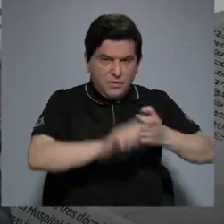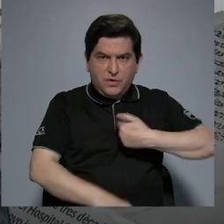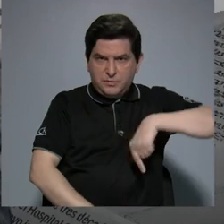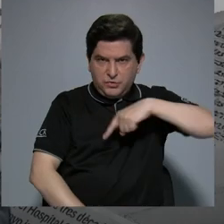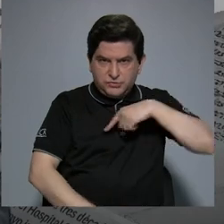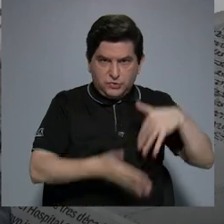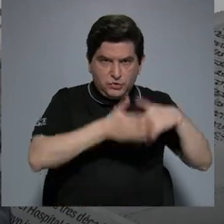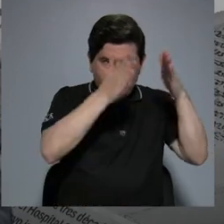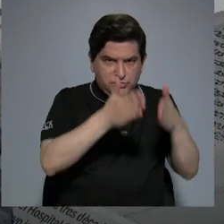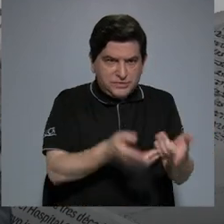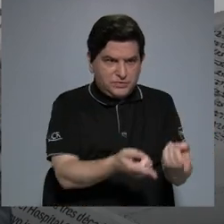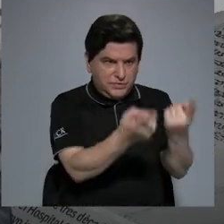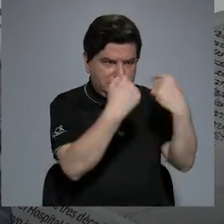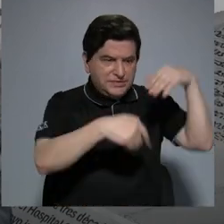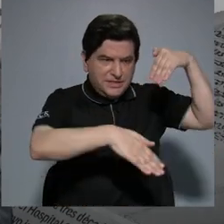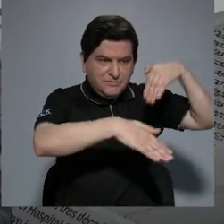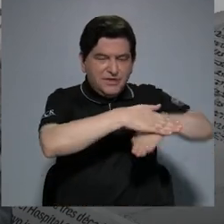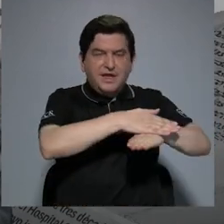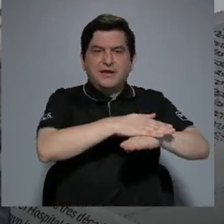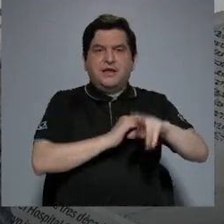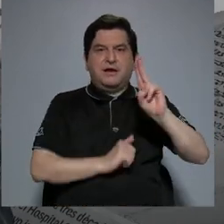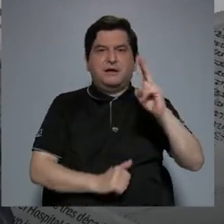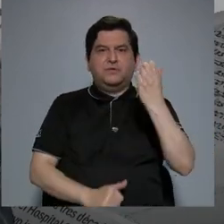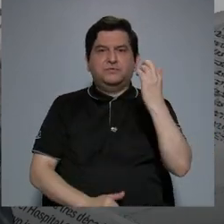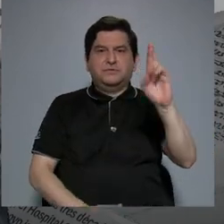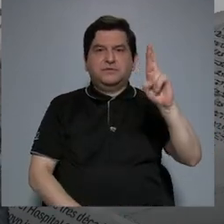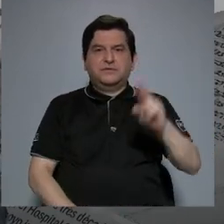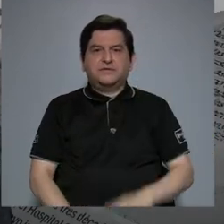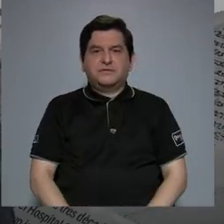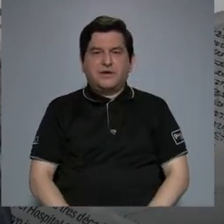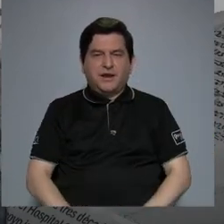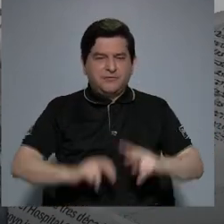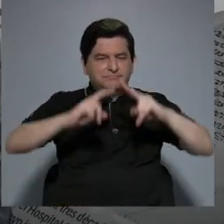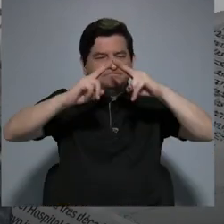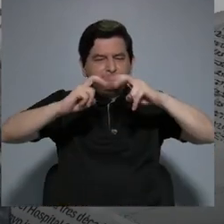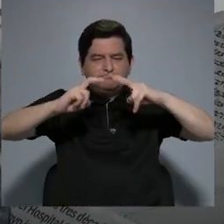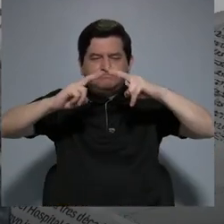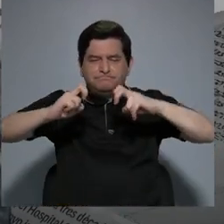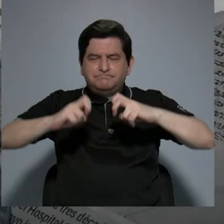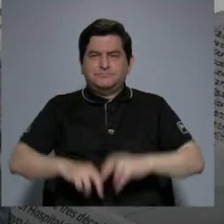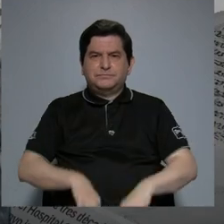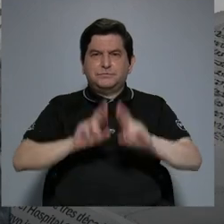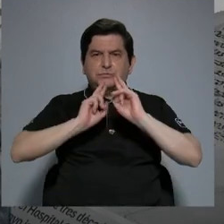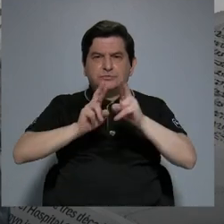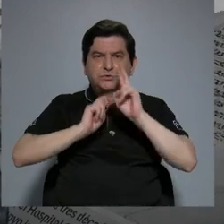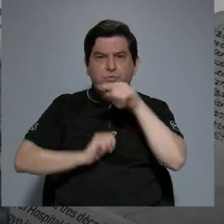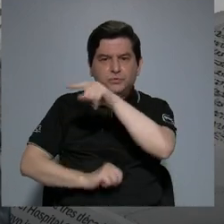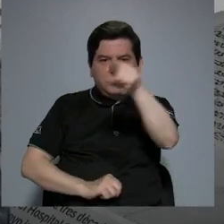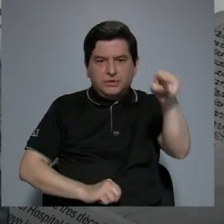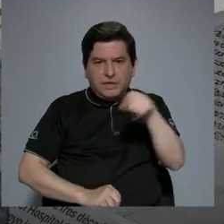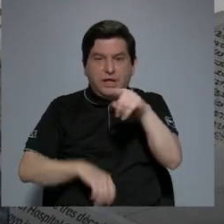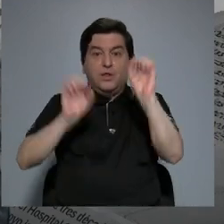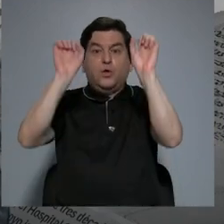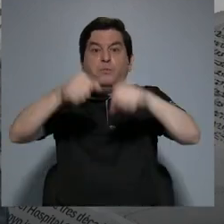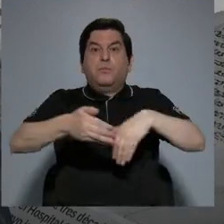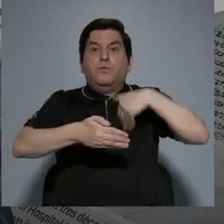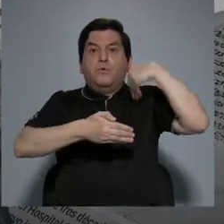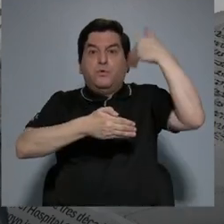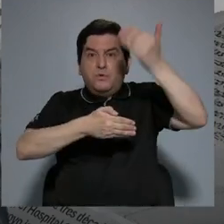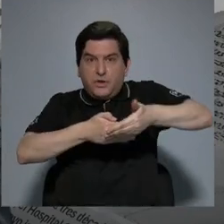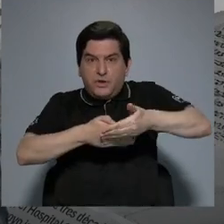estudiantes que ingresan a la Universidad de Costa Rica, mapear el desempeño de ellos para poder